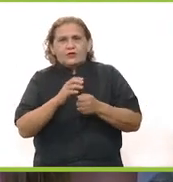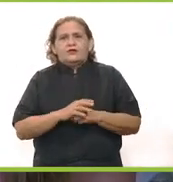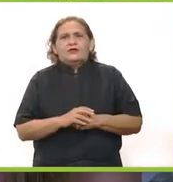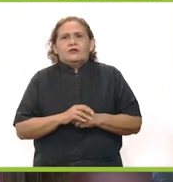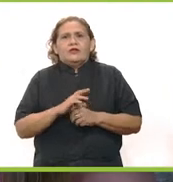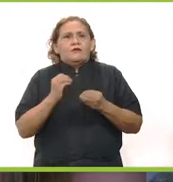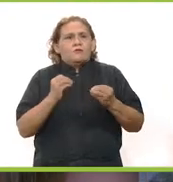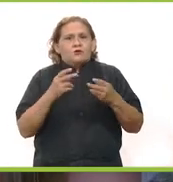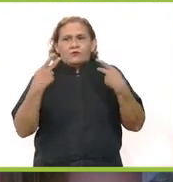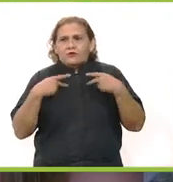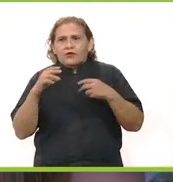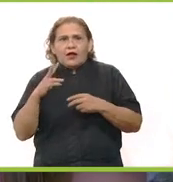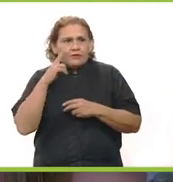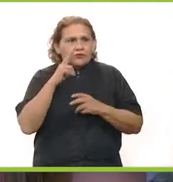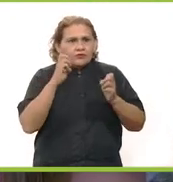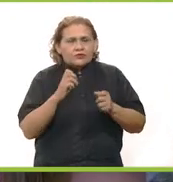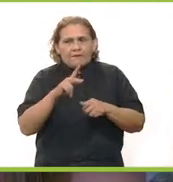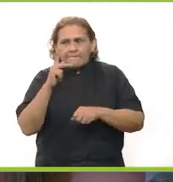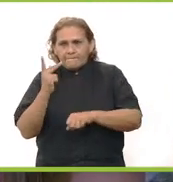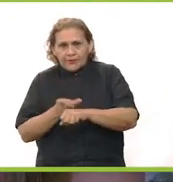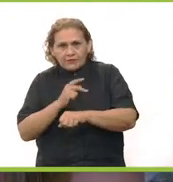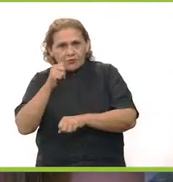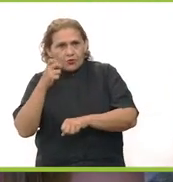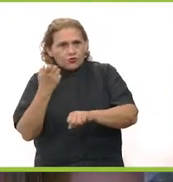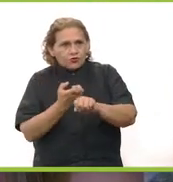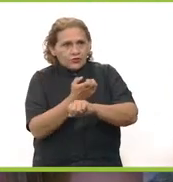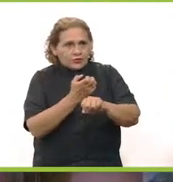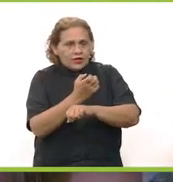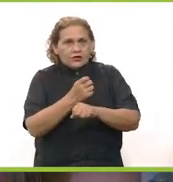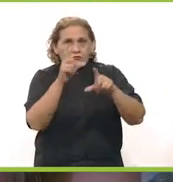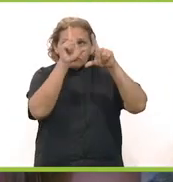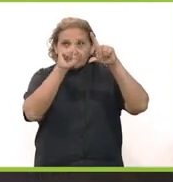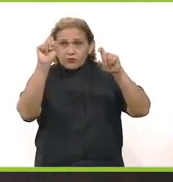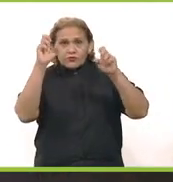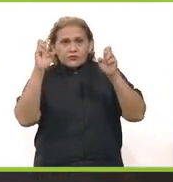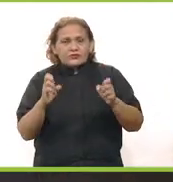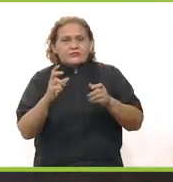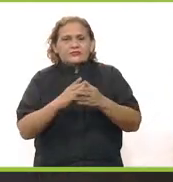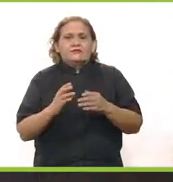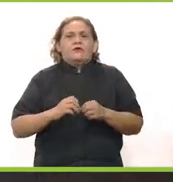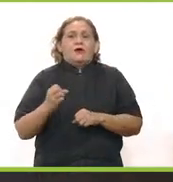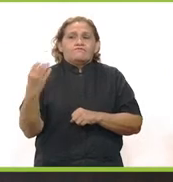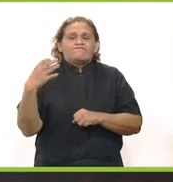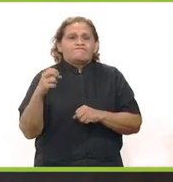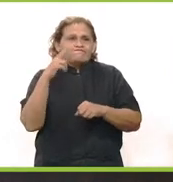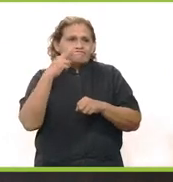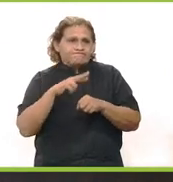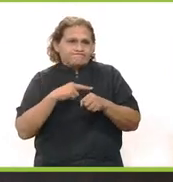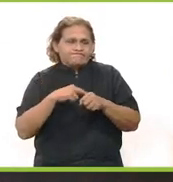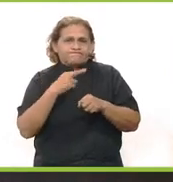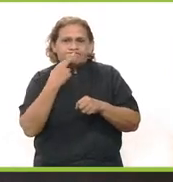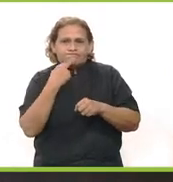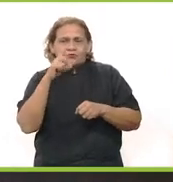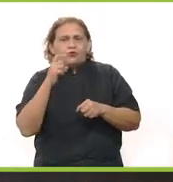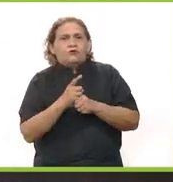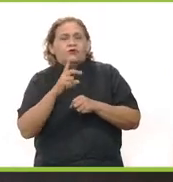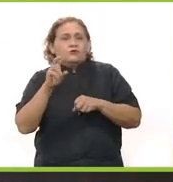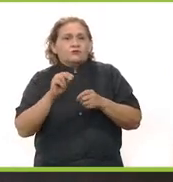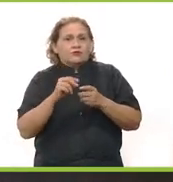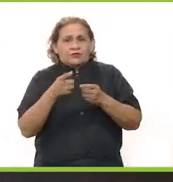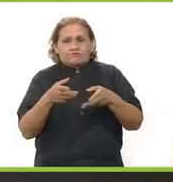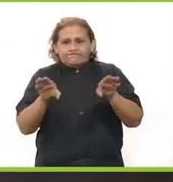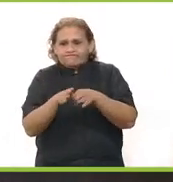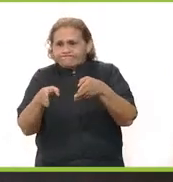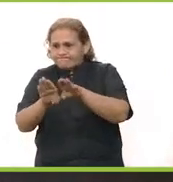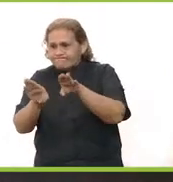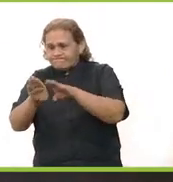del coronavirus, seguramente mucha gente ha visto lo que está pasando en otros estados de la República, donde se están yendo a semáforos rojos, donde están poniendo ley